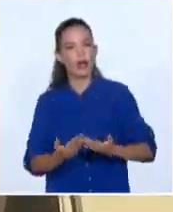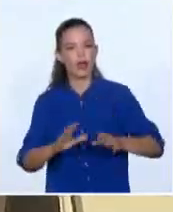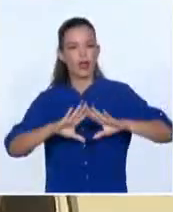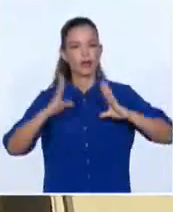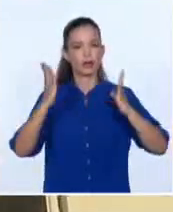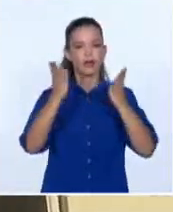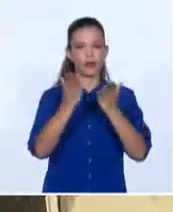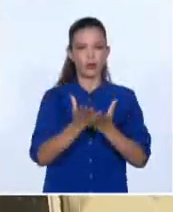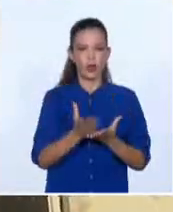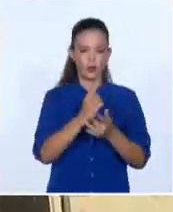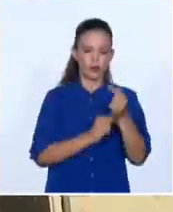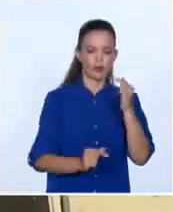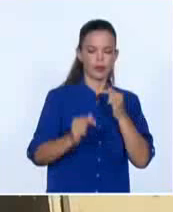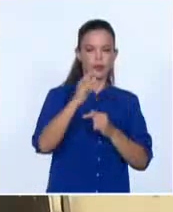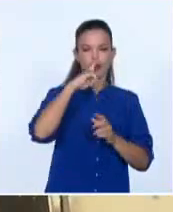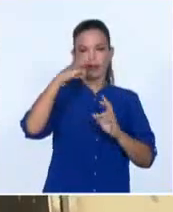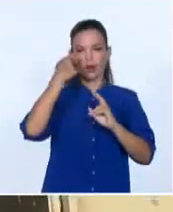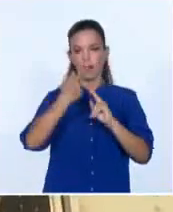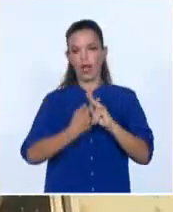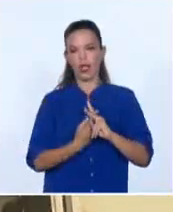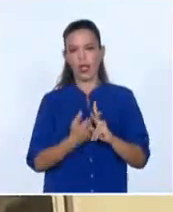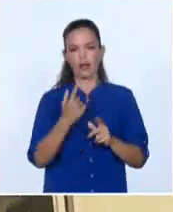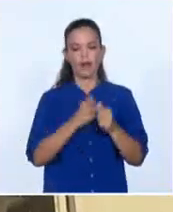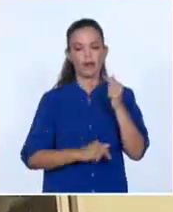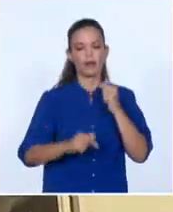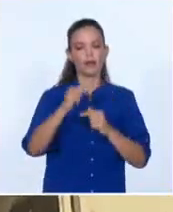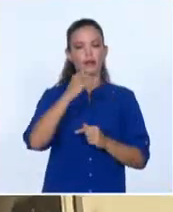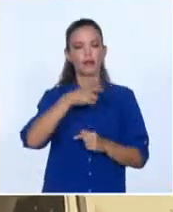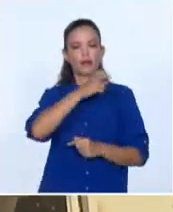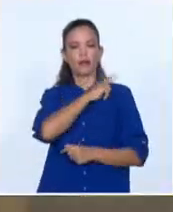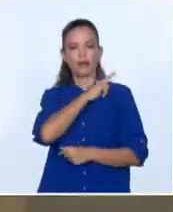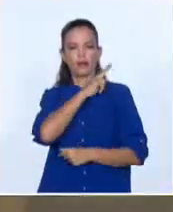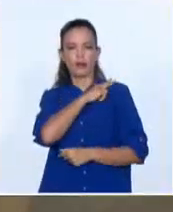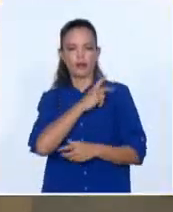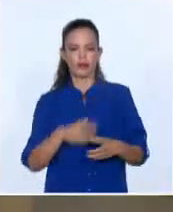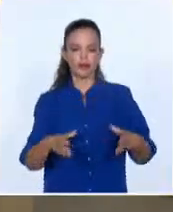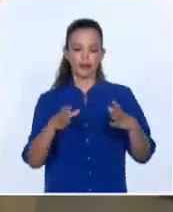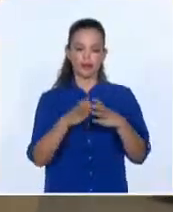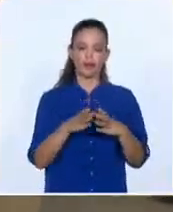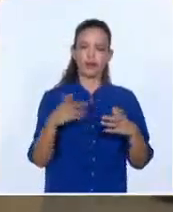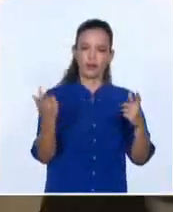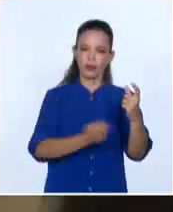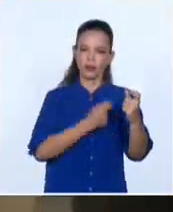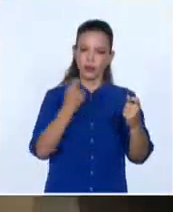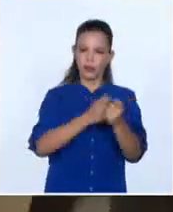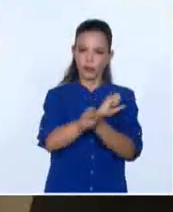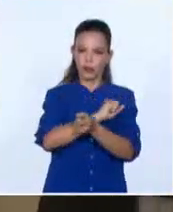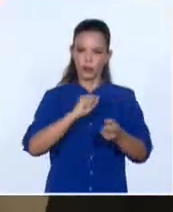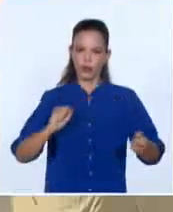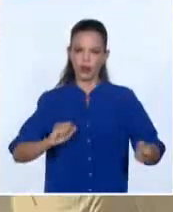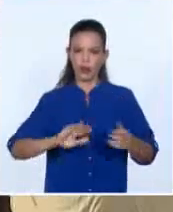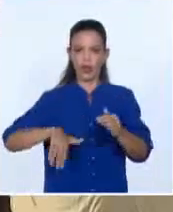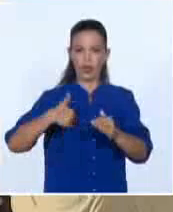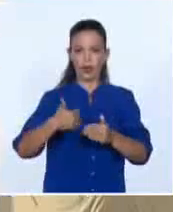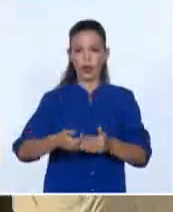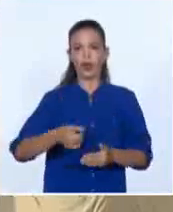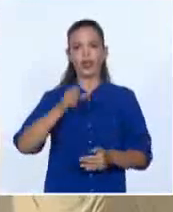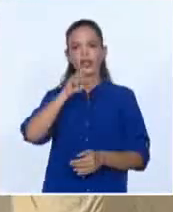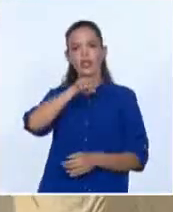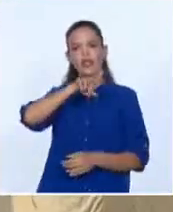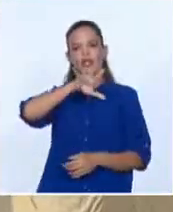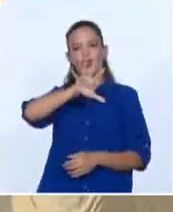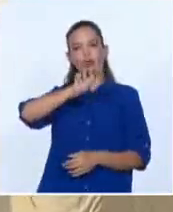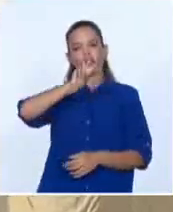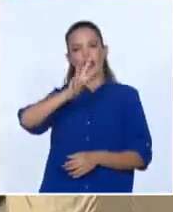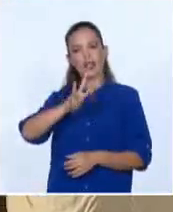ilustres vallameses, el mayor general del ejército libertador, Perucho Figueredo, a 153 años de su muerte.